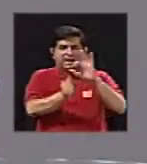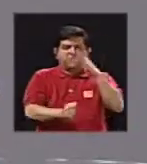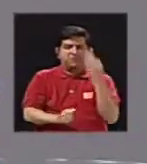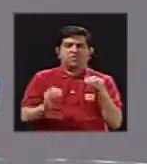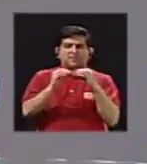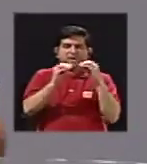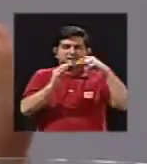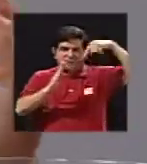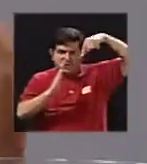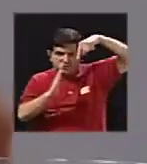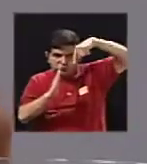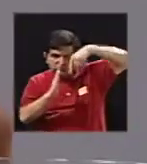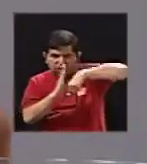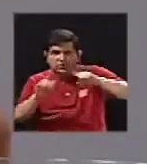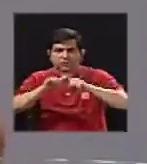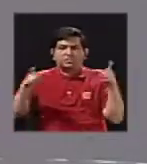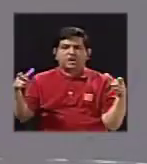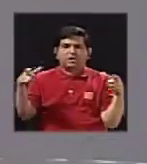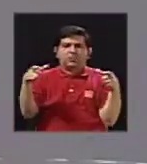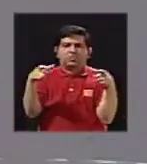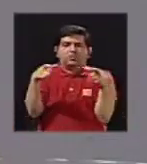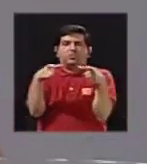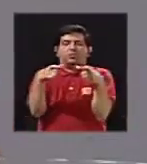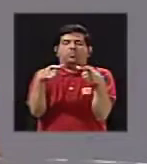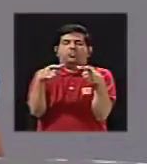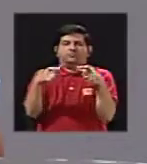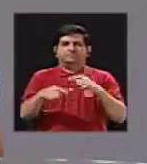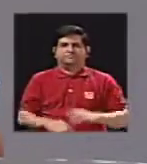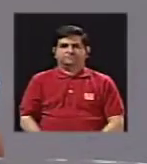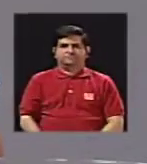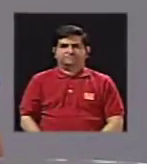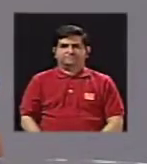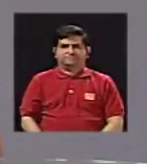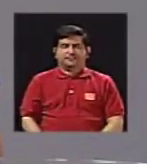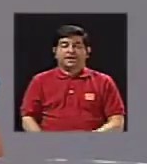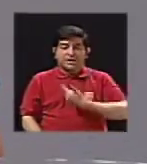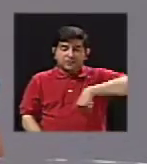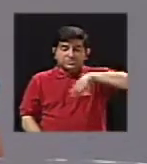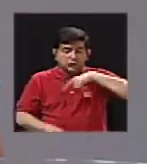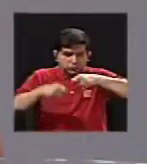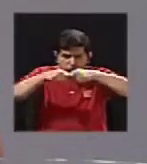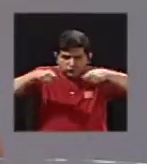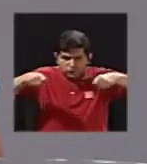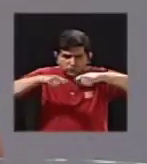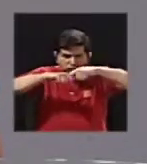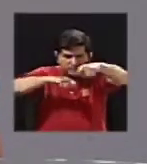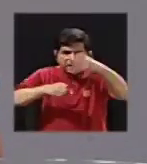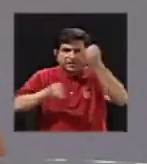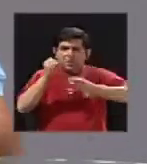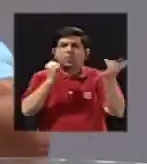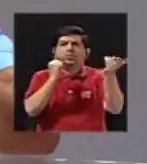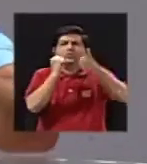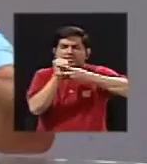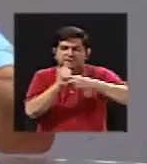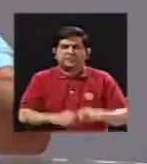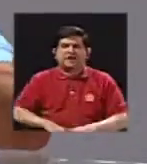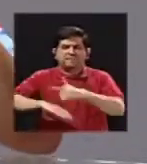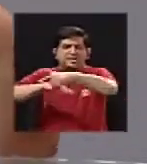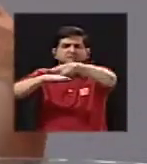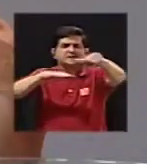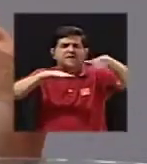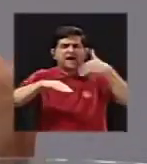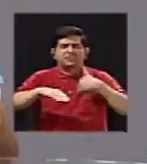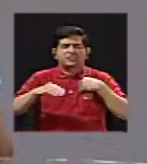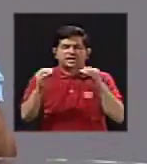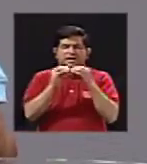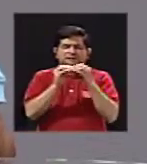más profundo, pero más pequeño el lago. Pues, si nosotros medimos la última vez que el lago, pues, tuvo